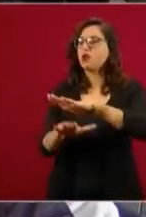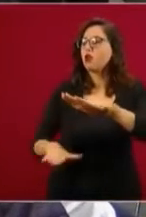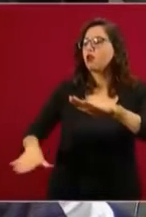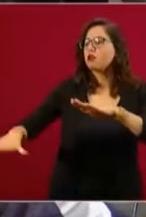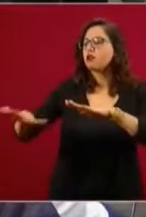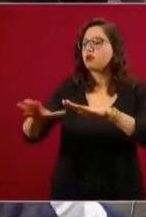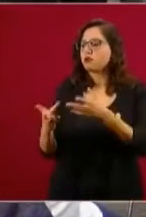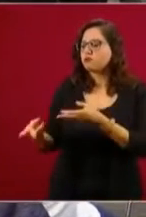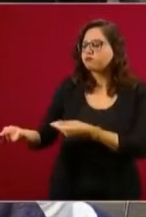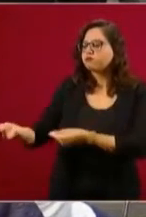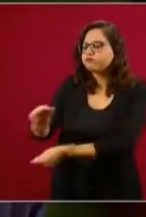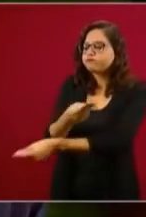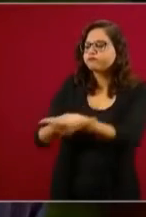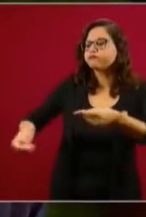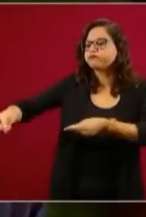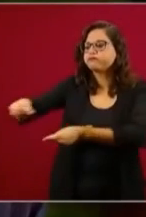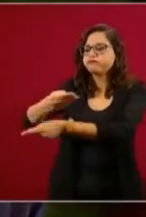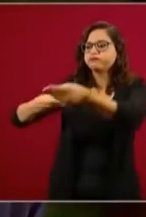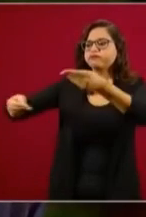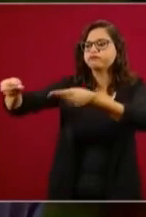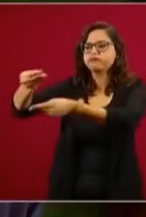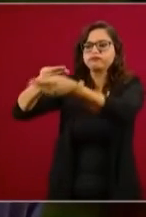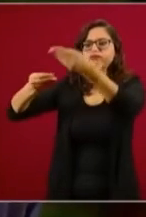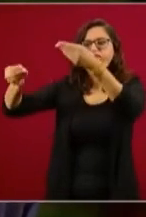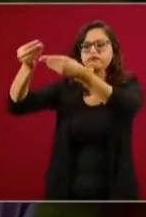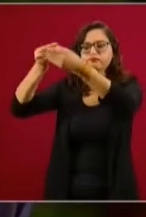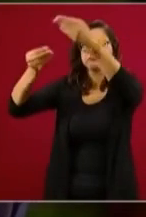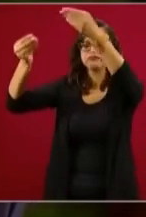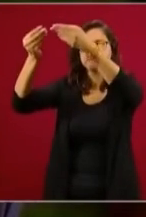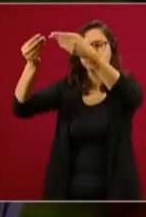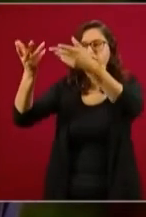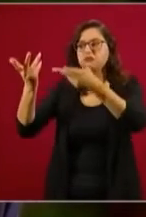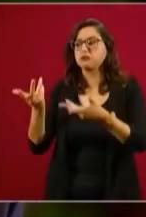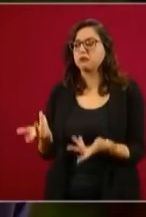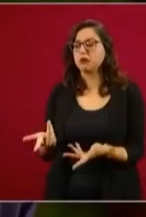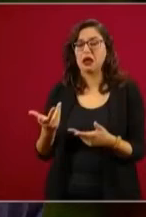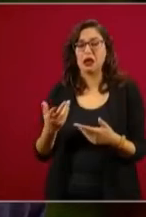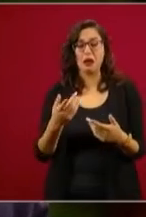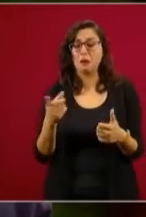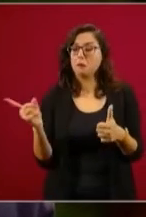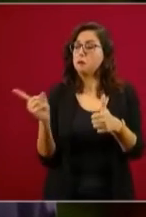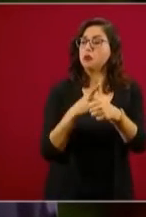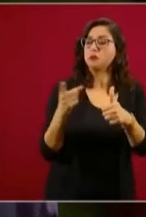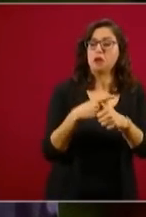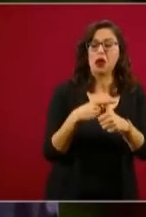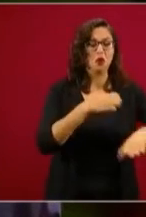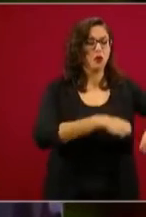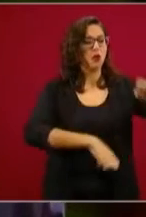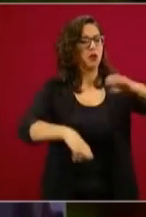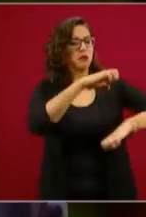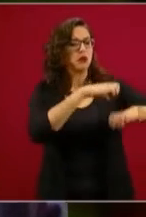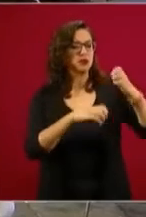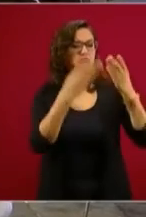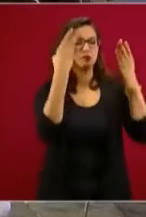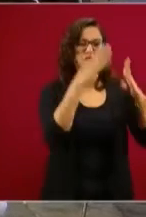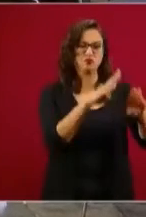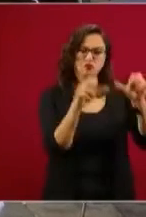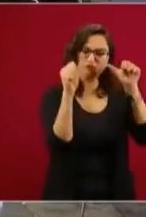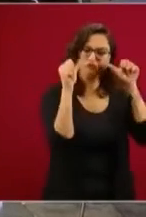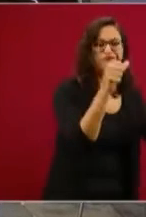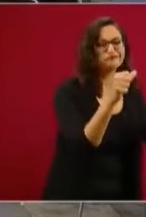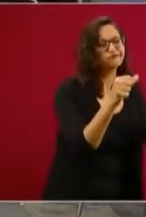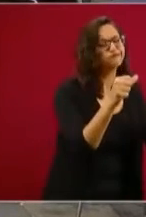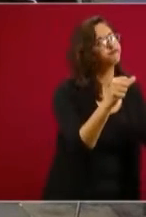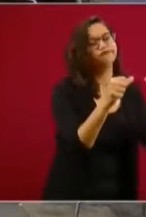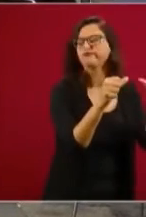es garrafal porque ha muerto muchísima gente. Pero por otro lado, podríamos decir, pues es cuando más se ha invertido en salud. Pero inmediatamente se podría